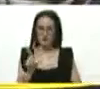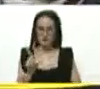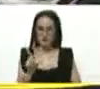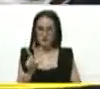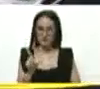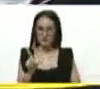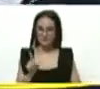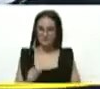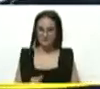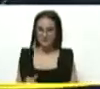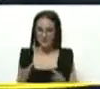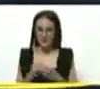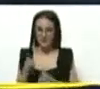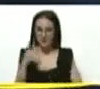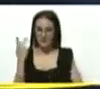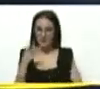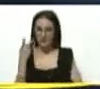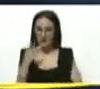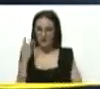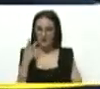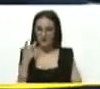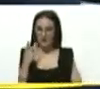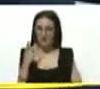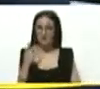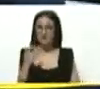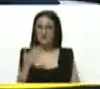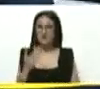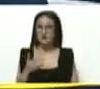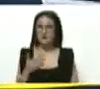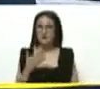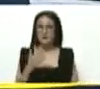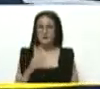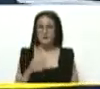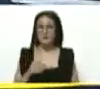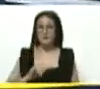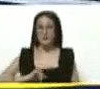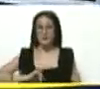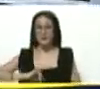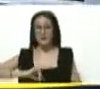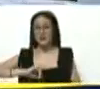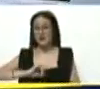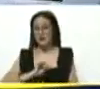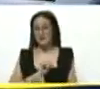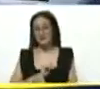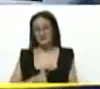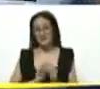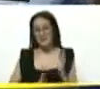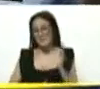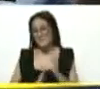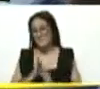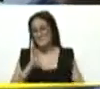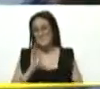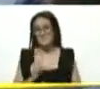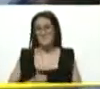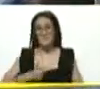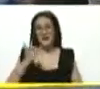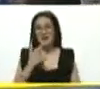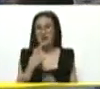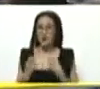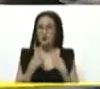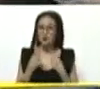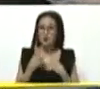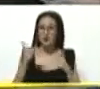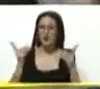el buro político, que es la máxima instancia de consulta,